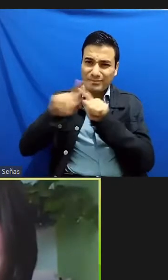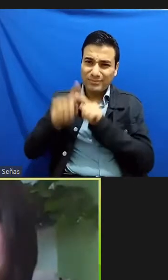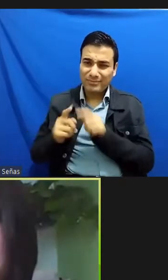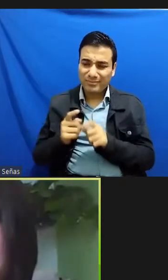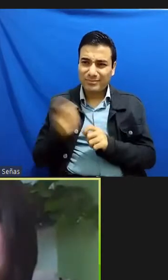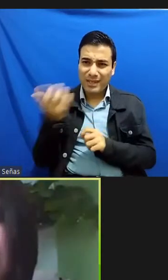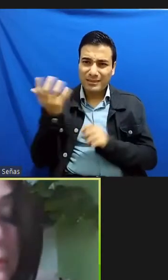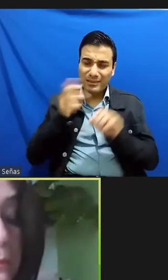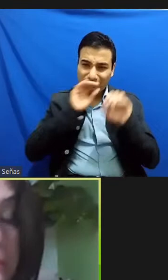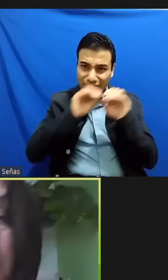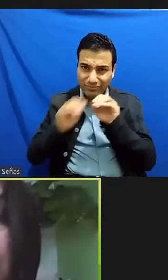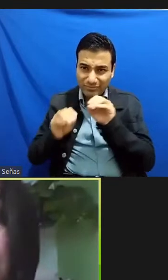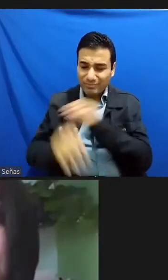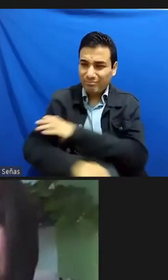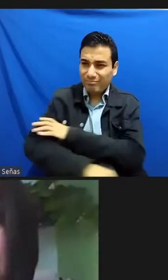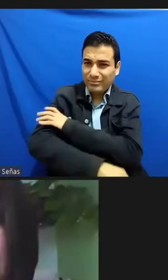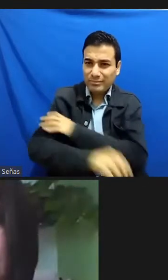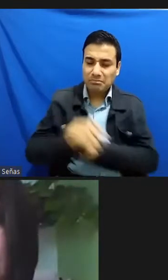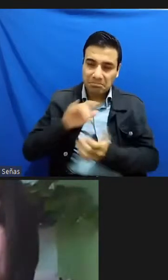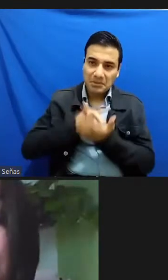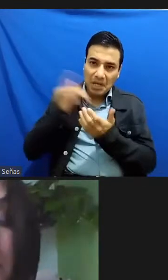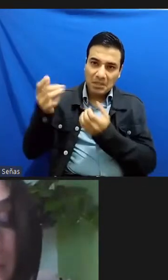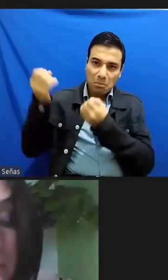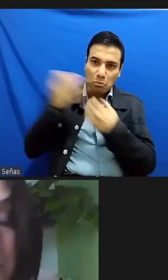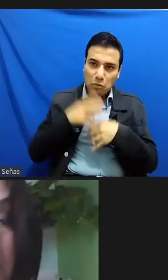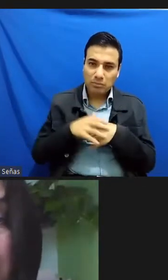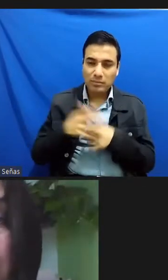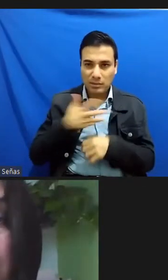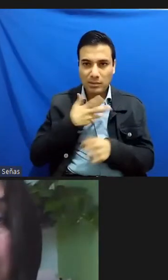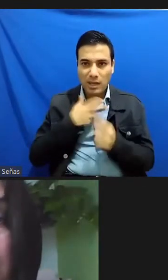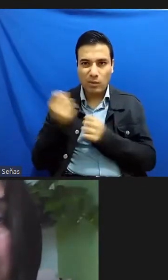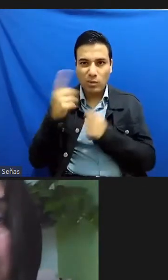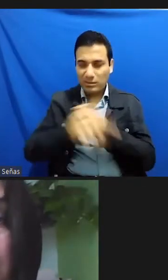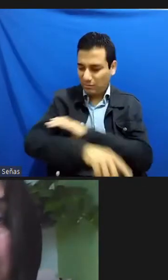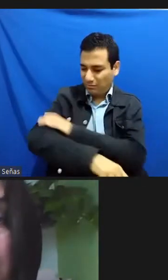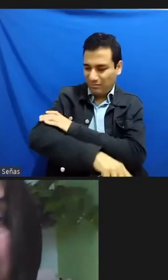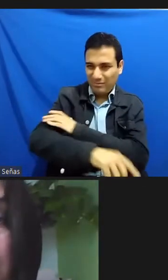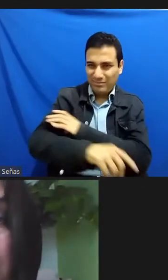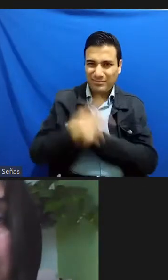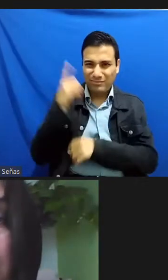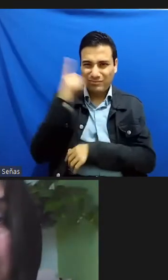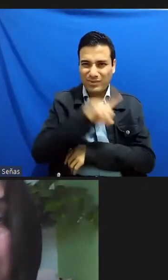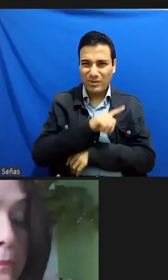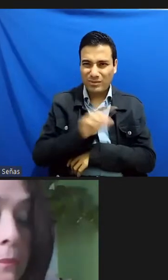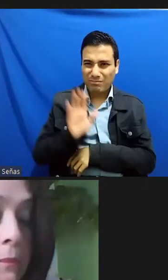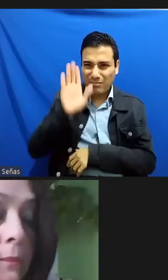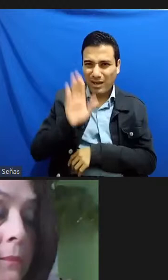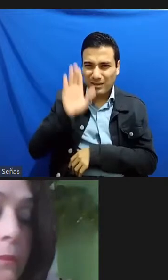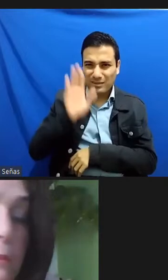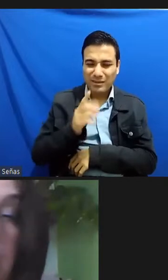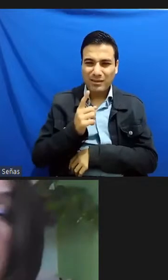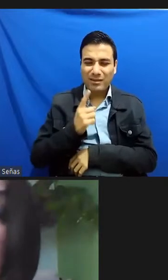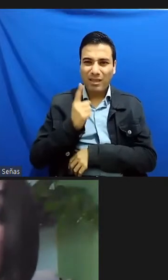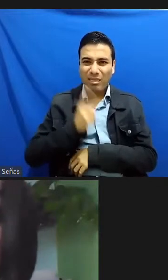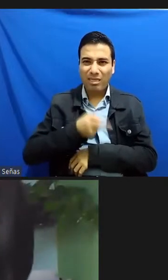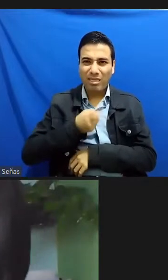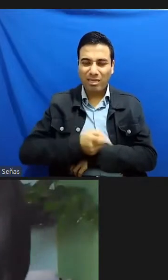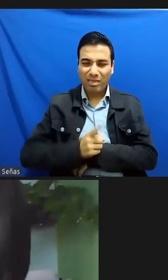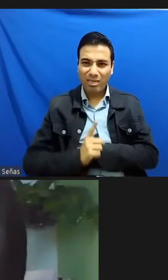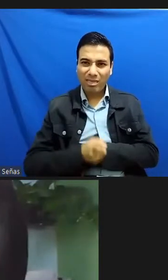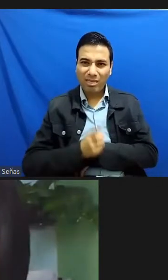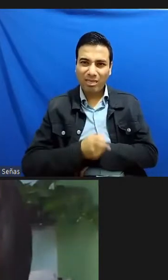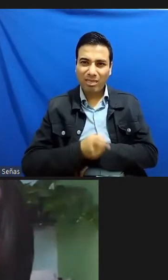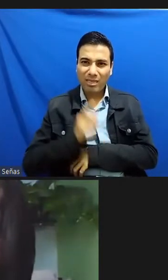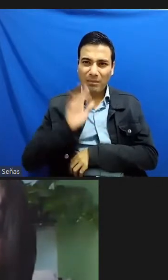de prótesis incluso tengo algunas medio pornográficas que hay una que parece que es un dildo gigante con la cual